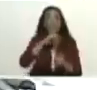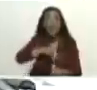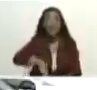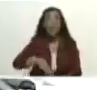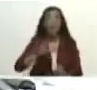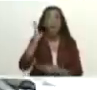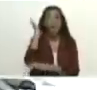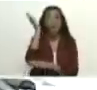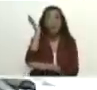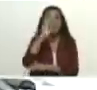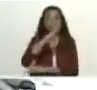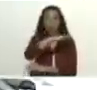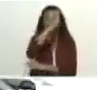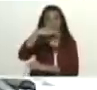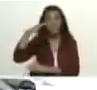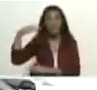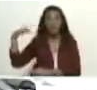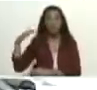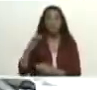como el consenso de Brasilia